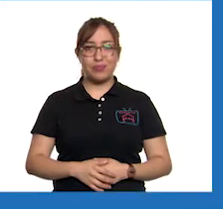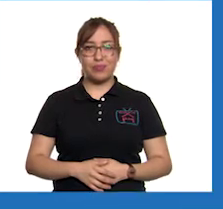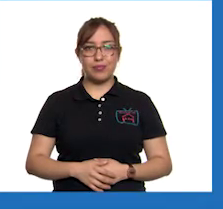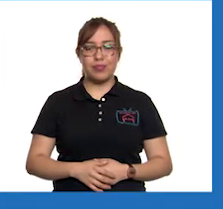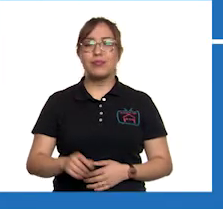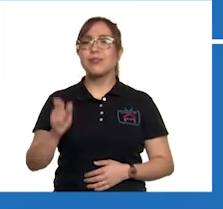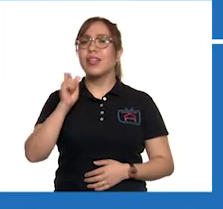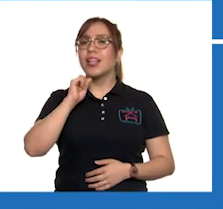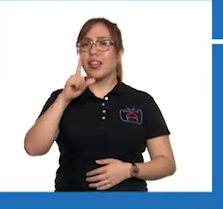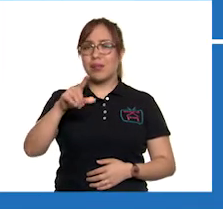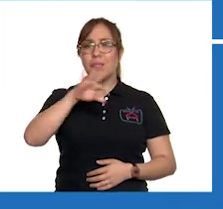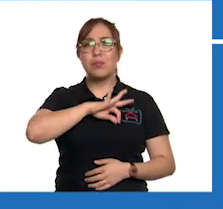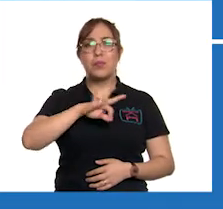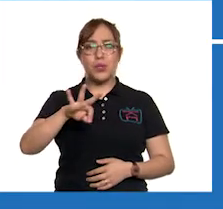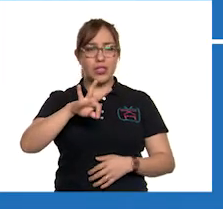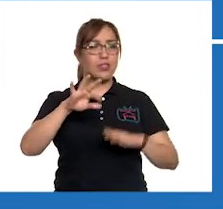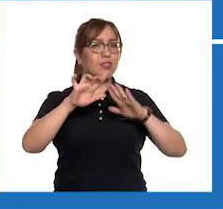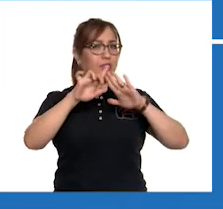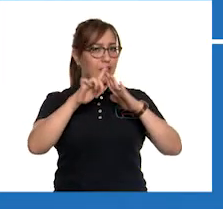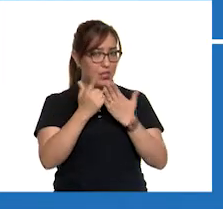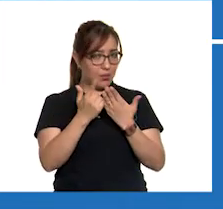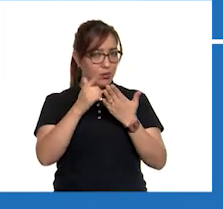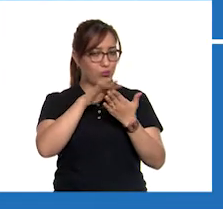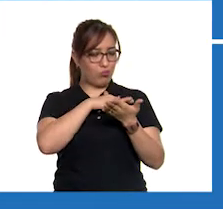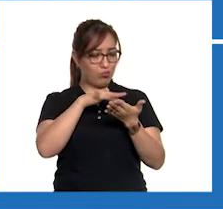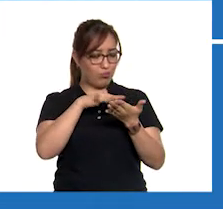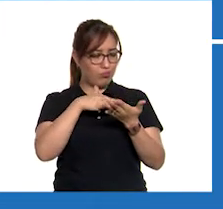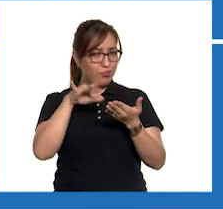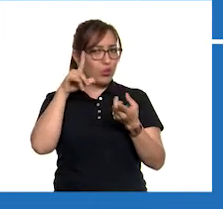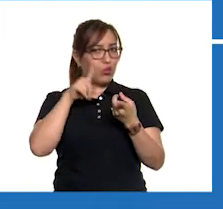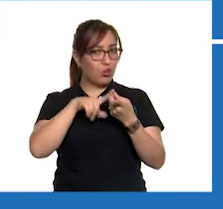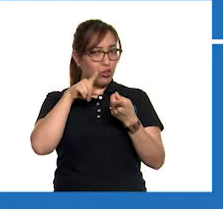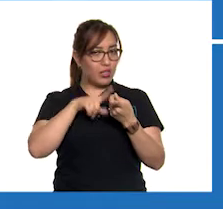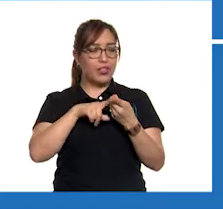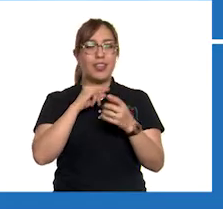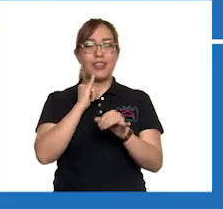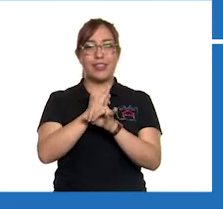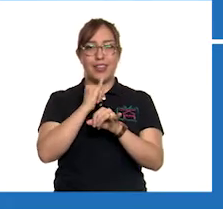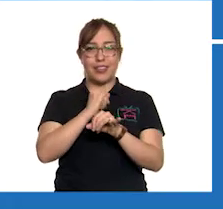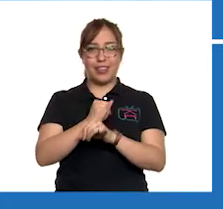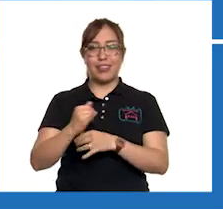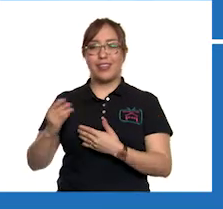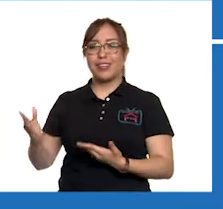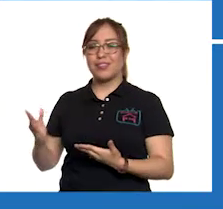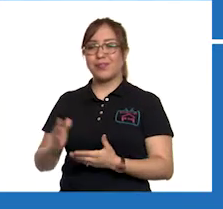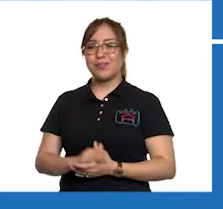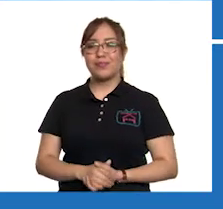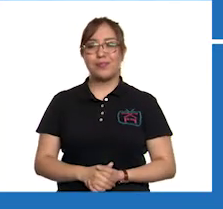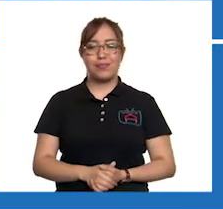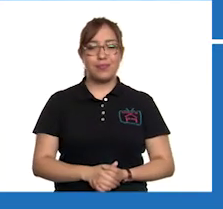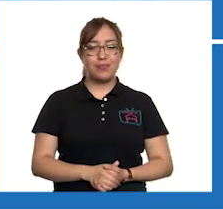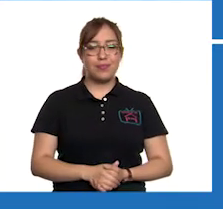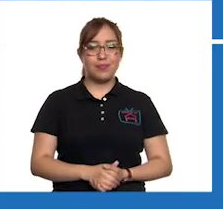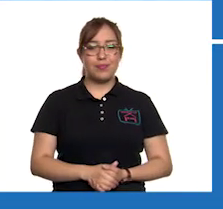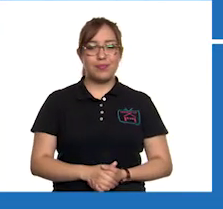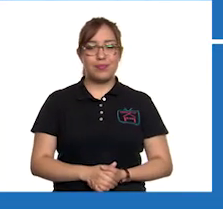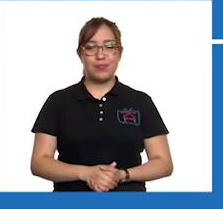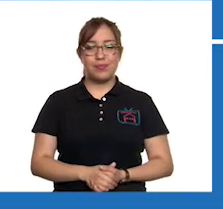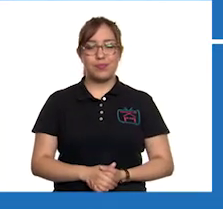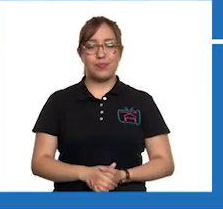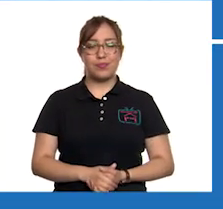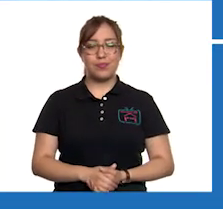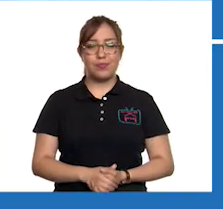También puedes encontrar los libros de texto en la página conaliteg.cep.gov